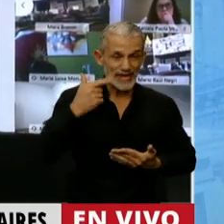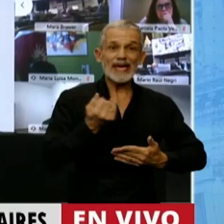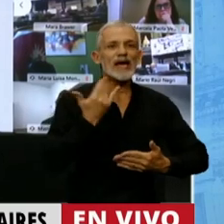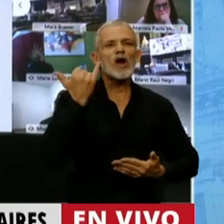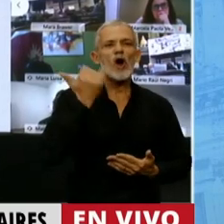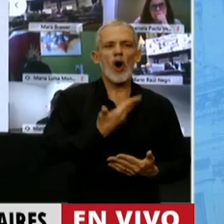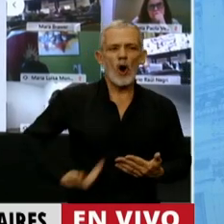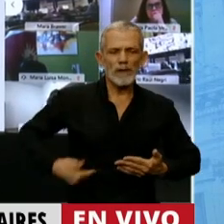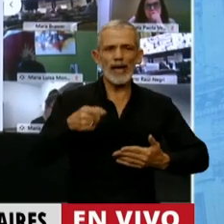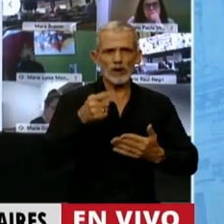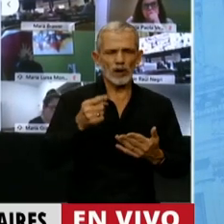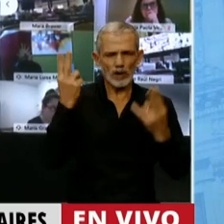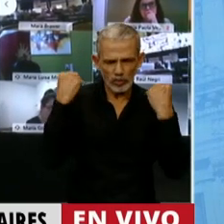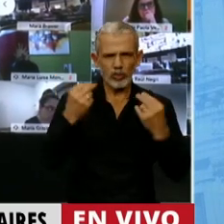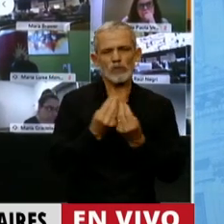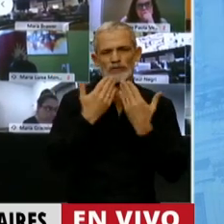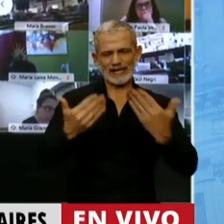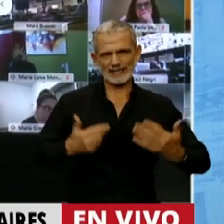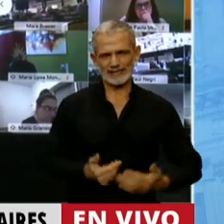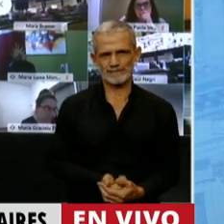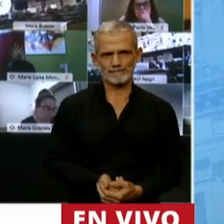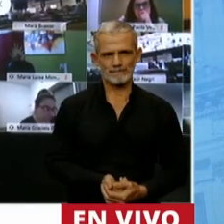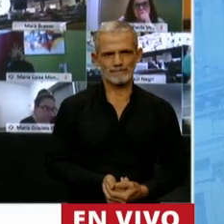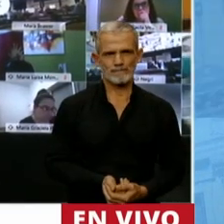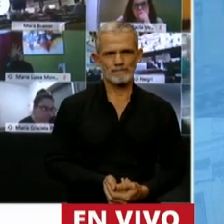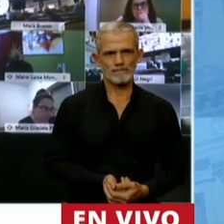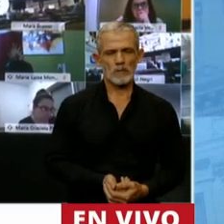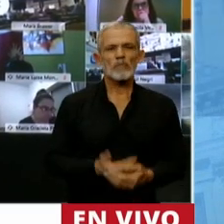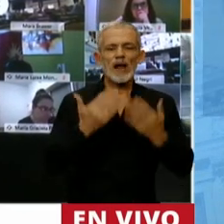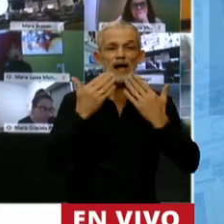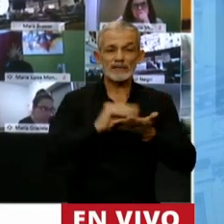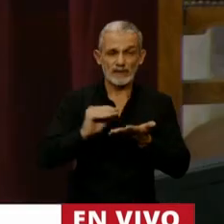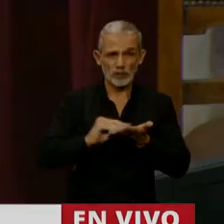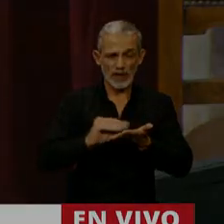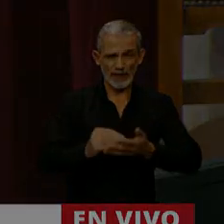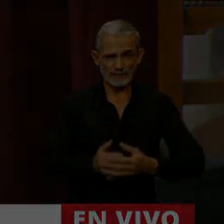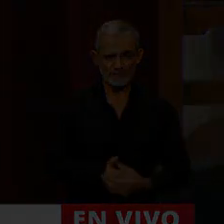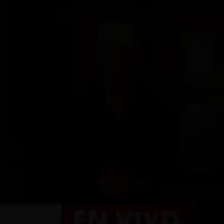gobiernos que son sus lacayos. Muchas gracias, señor Presidente. Gracias, diputada.